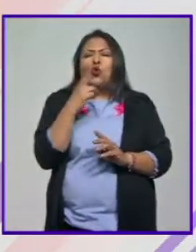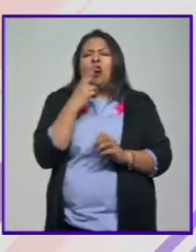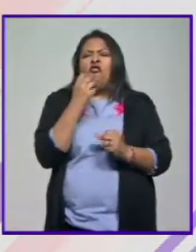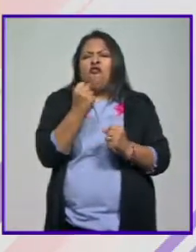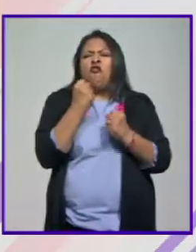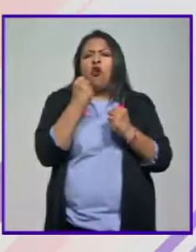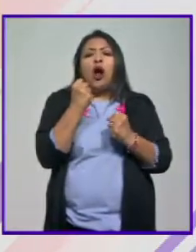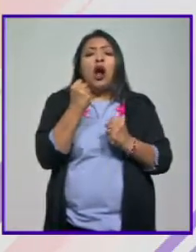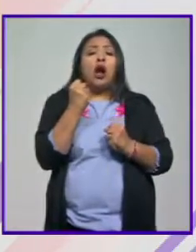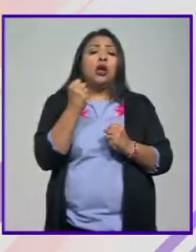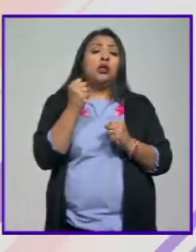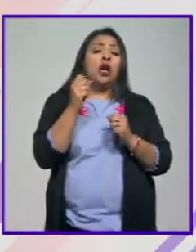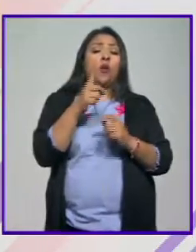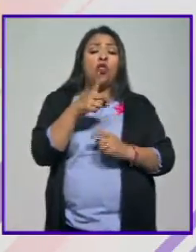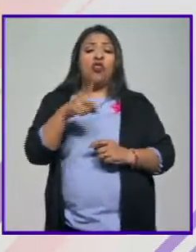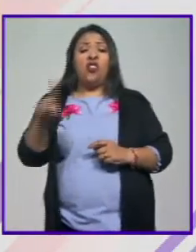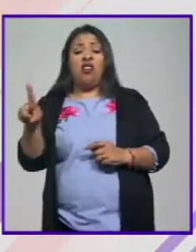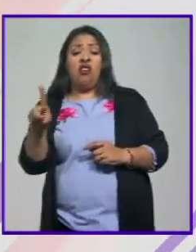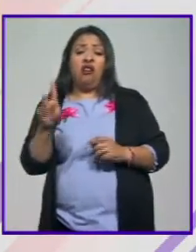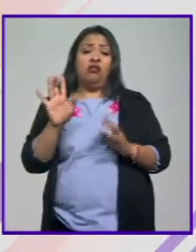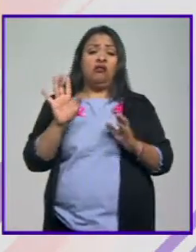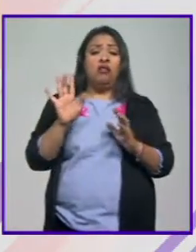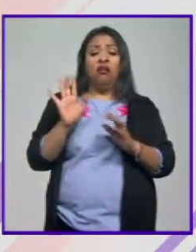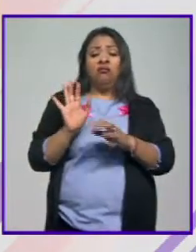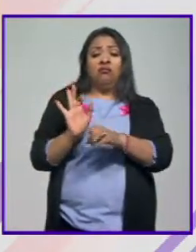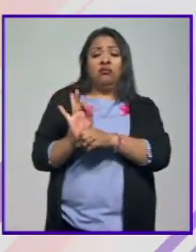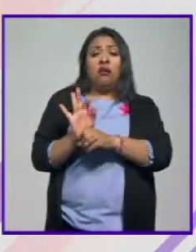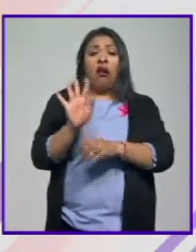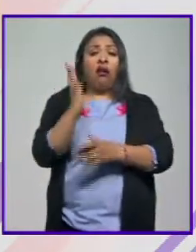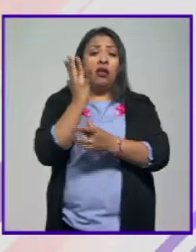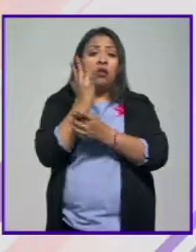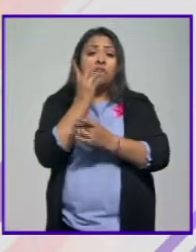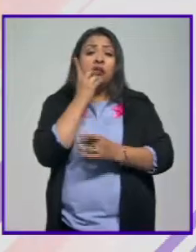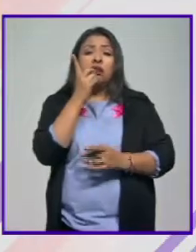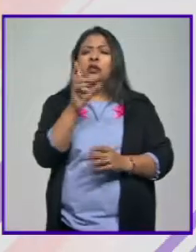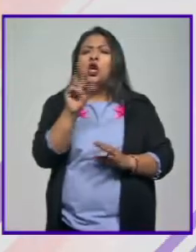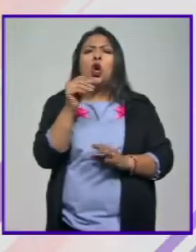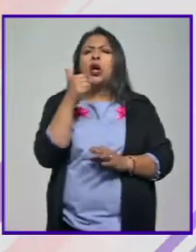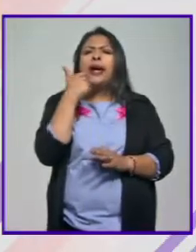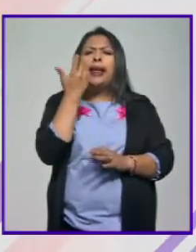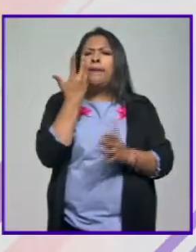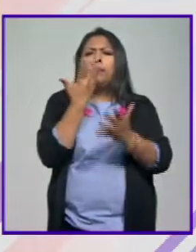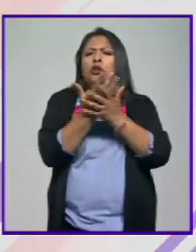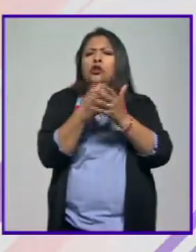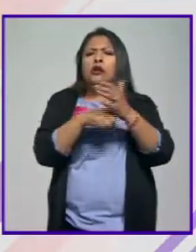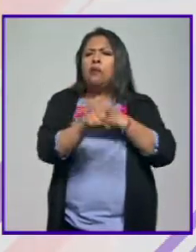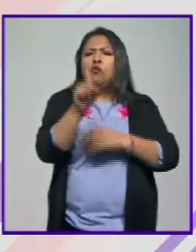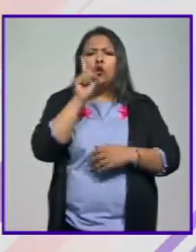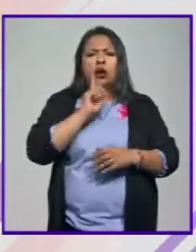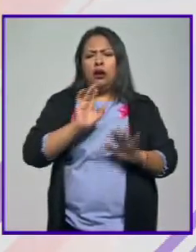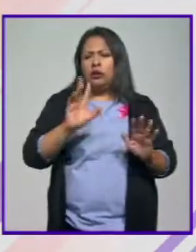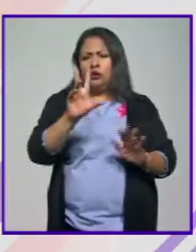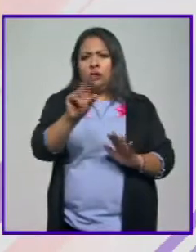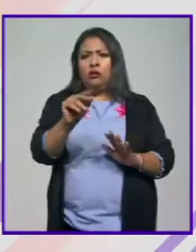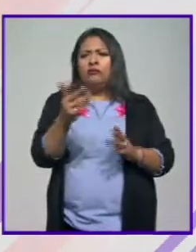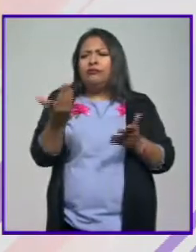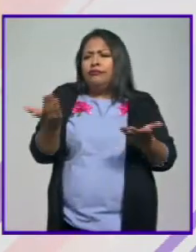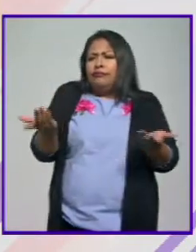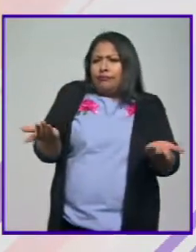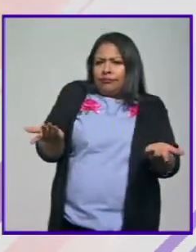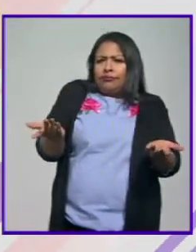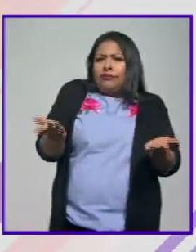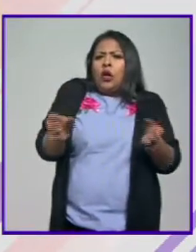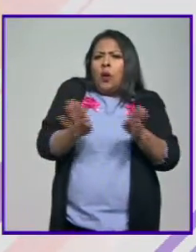ultraconservadores, los de derecha, dicen, es que no queremos llevar a la cárcel a las mujeres. Entonces, compartes